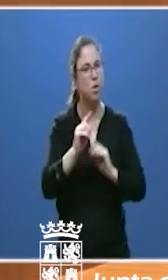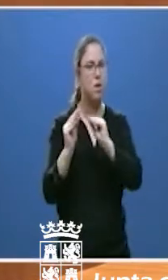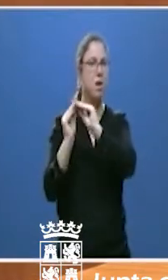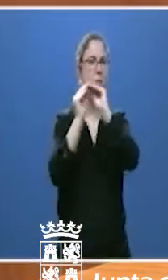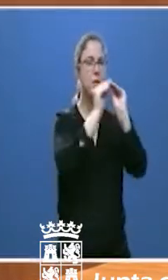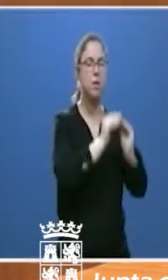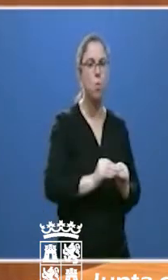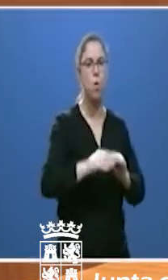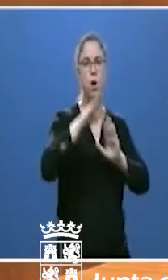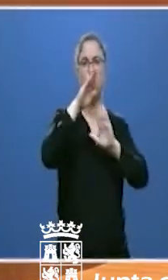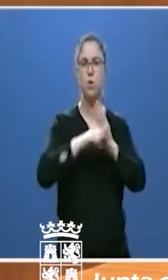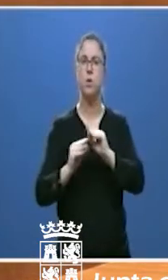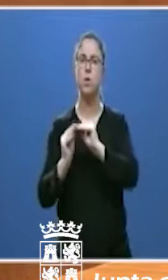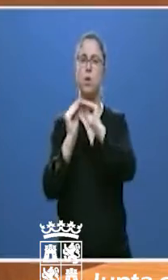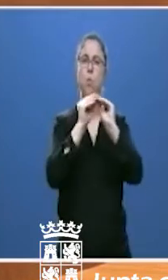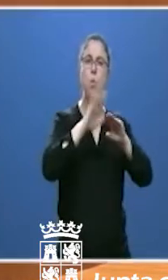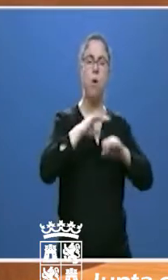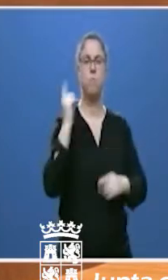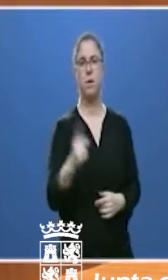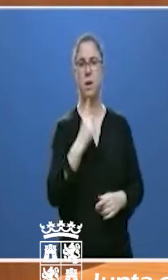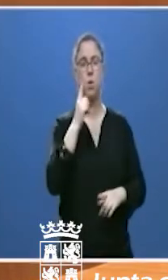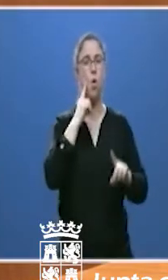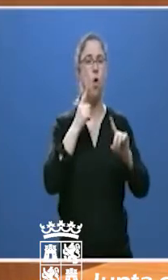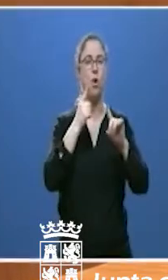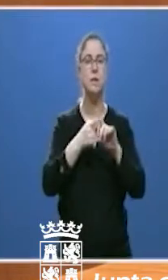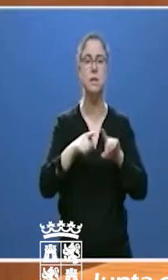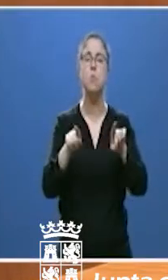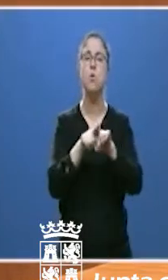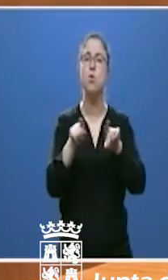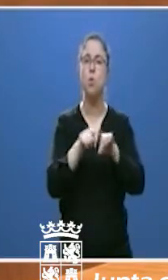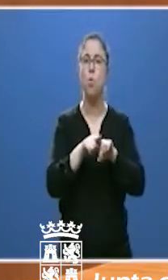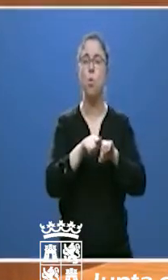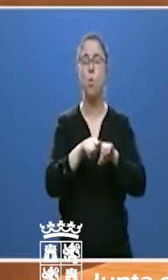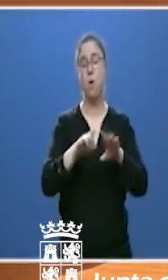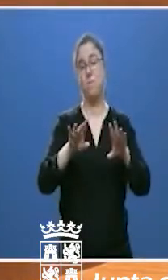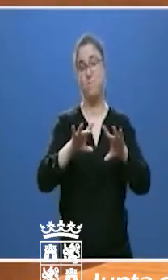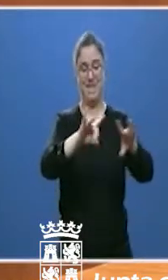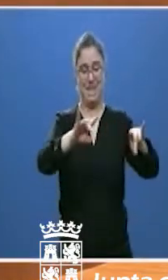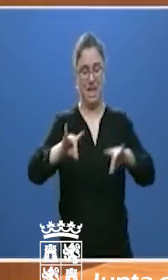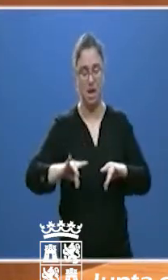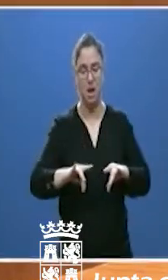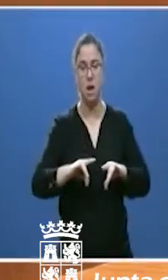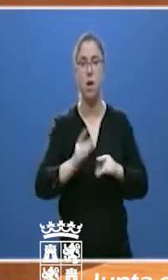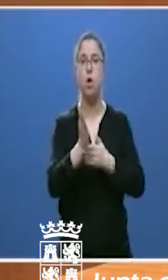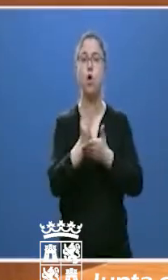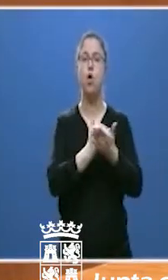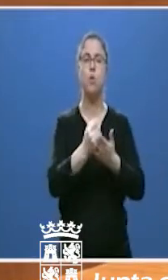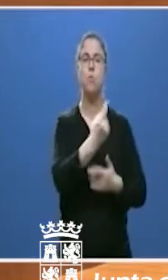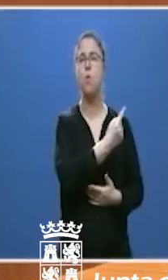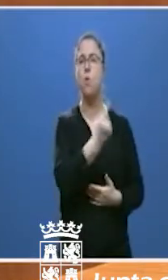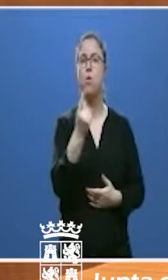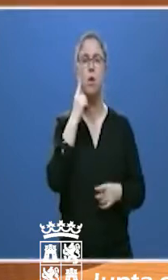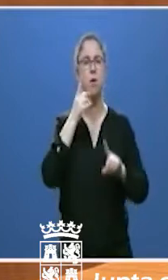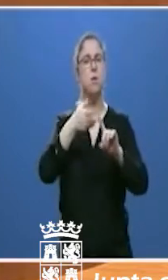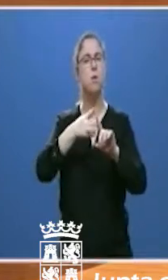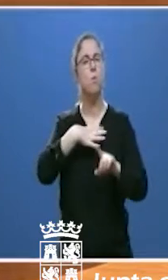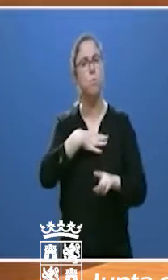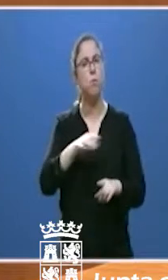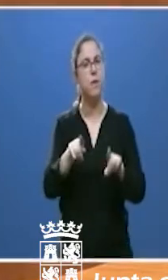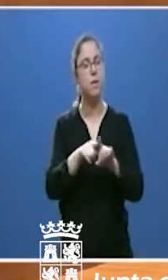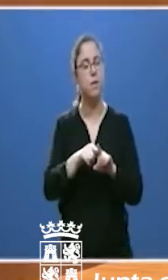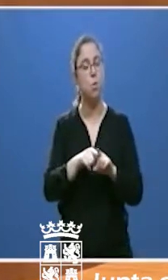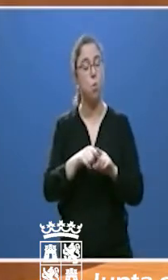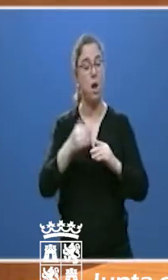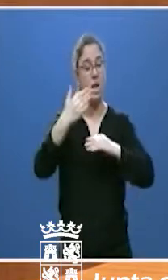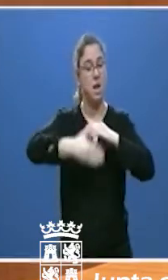iguales para todos, para que los territorios, las comunidades autónomas, puedan ir suavizando las restricciones cuando